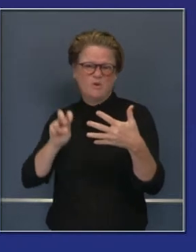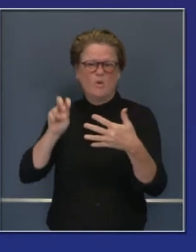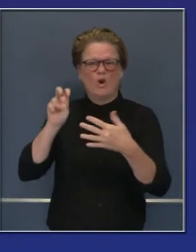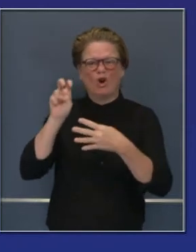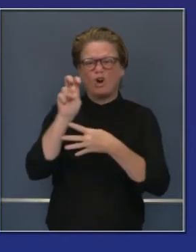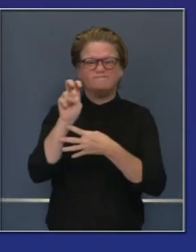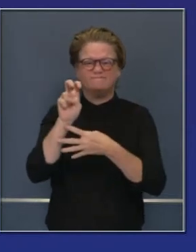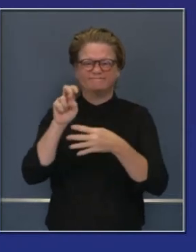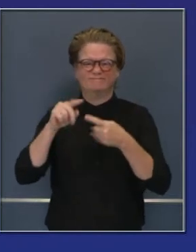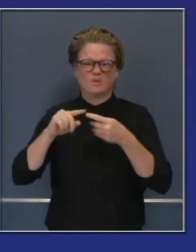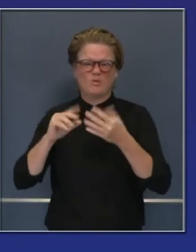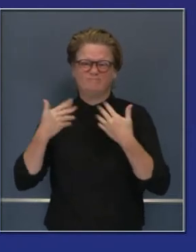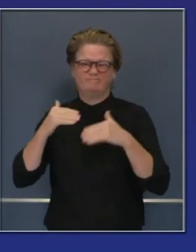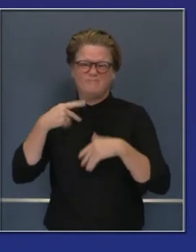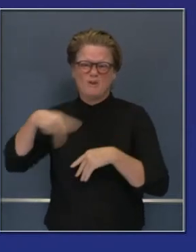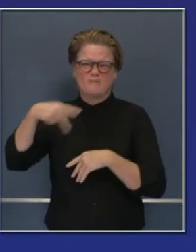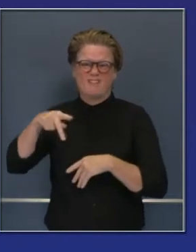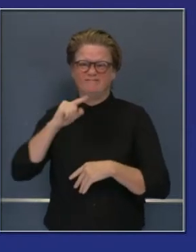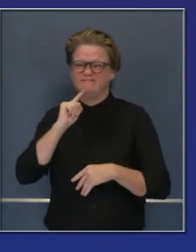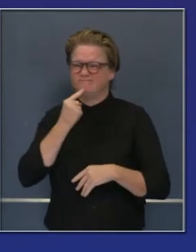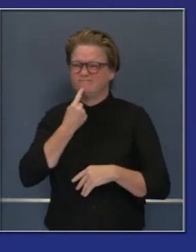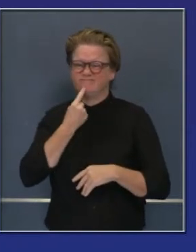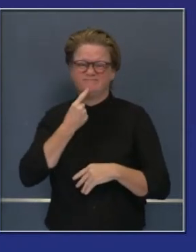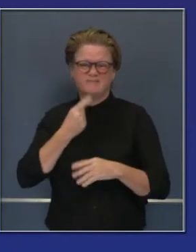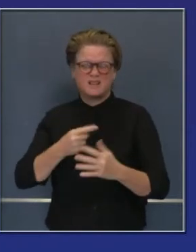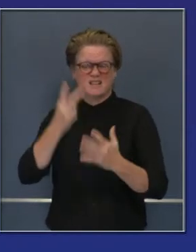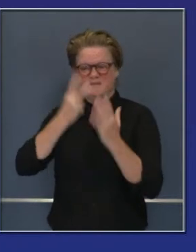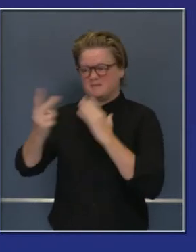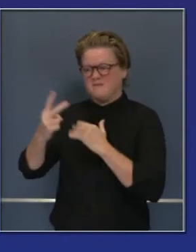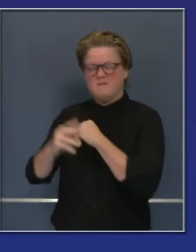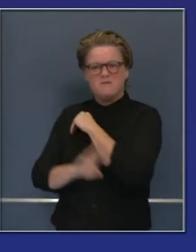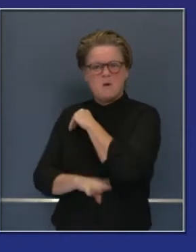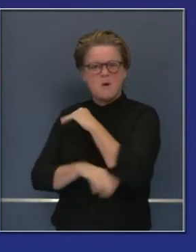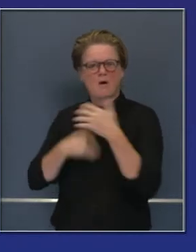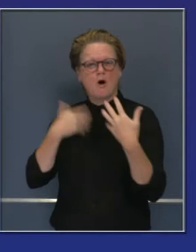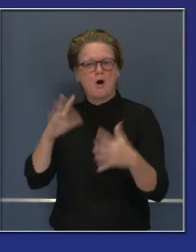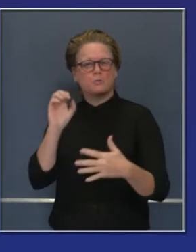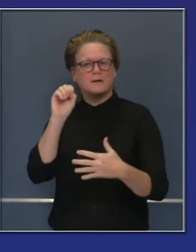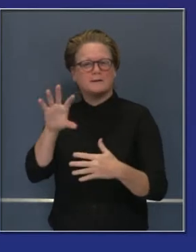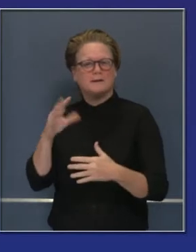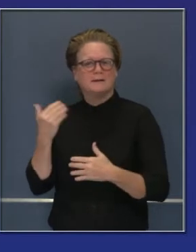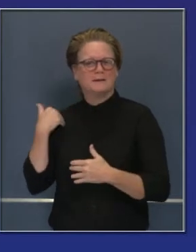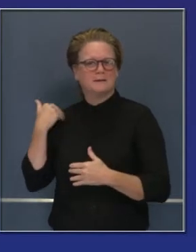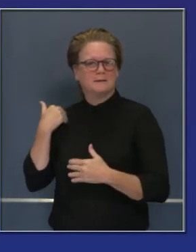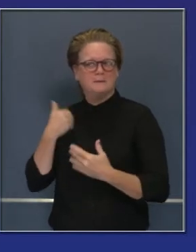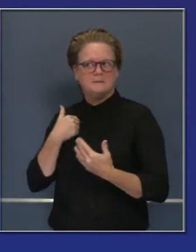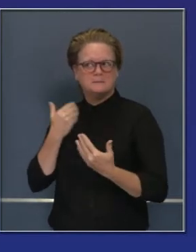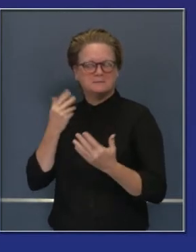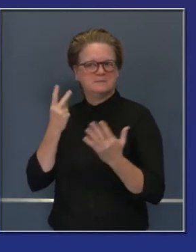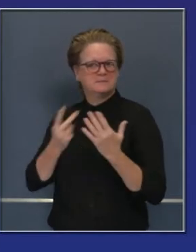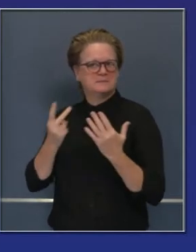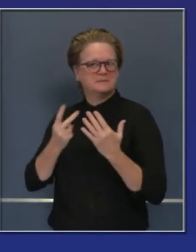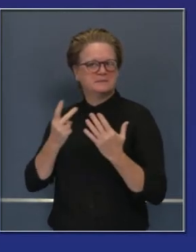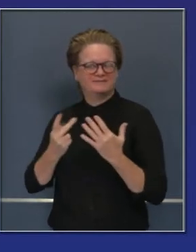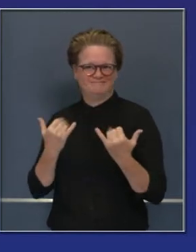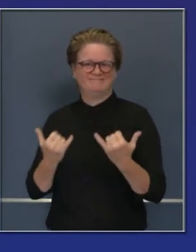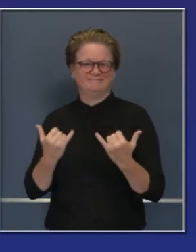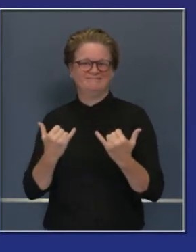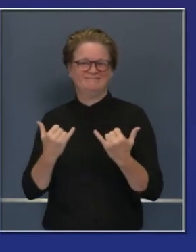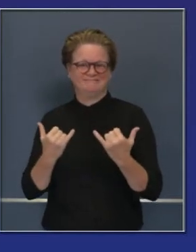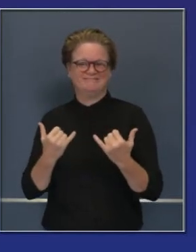al anunciar este plan hace 11 semanas. Nos permite movernos hacia atrás o,